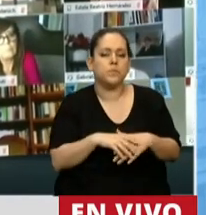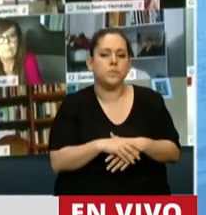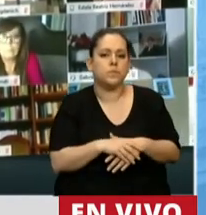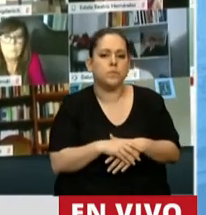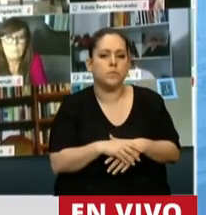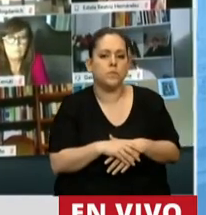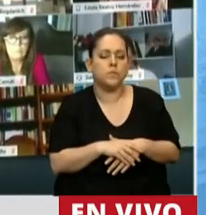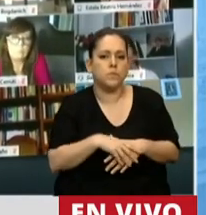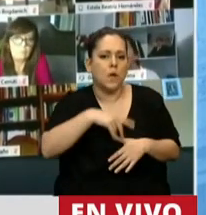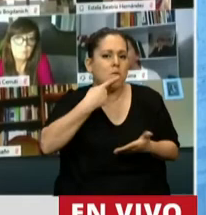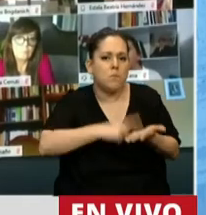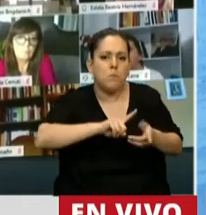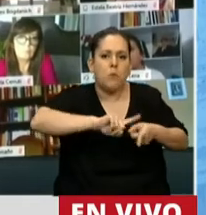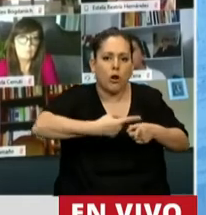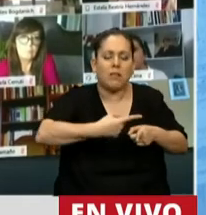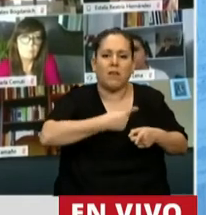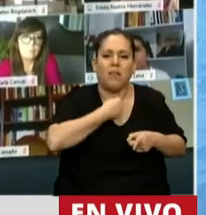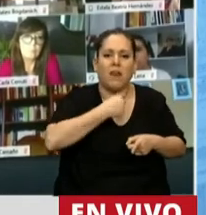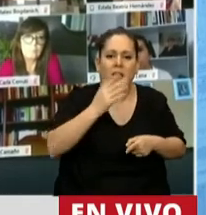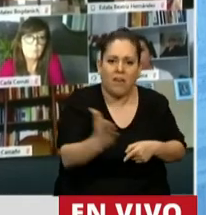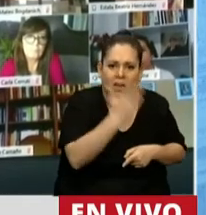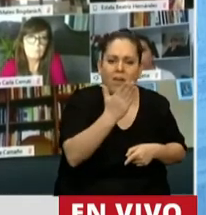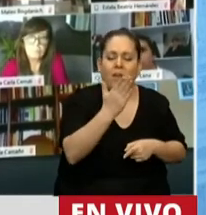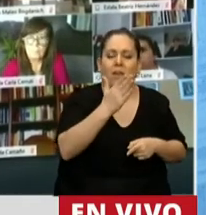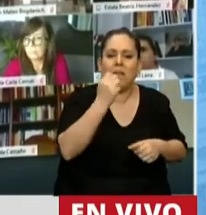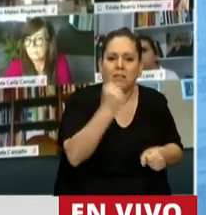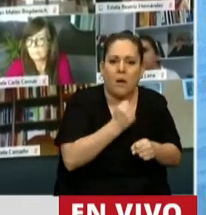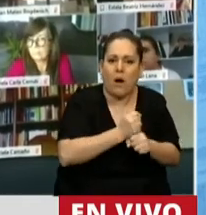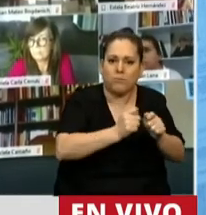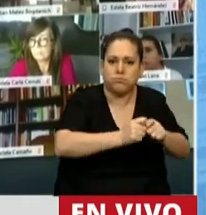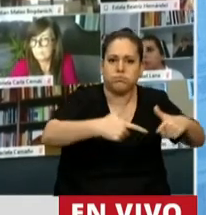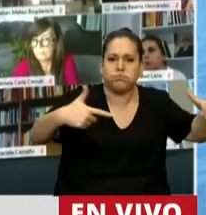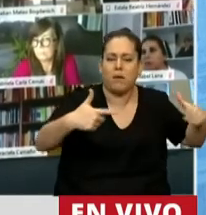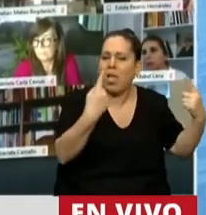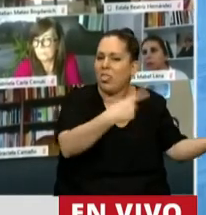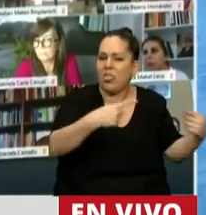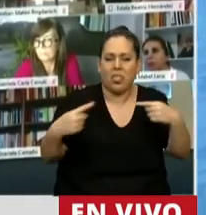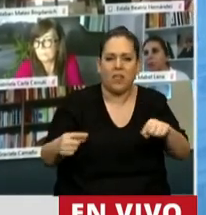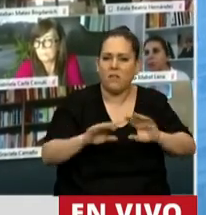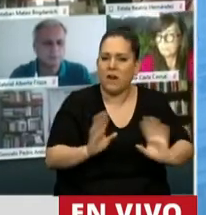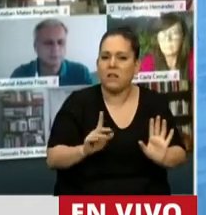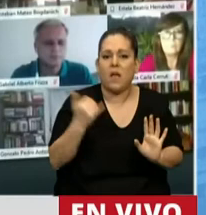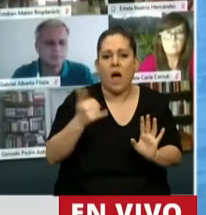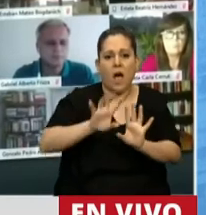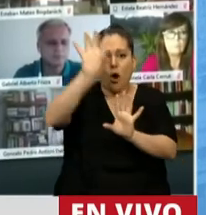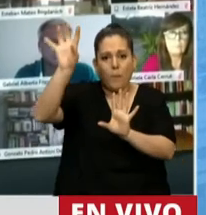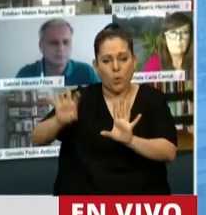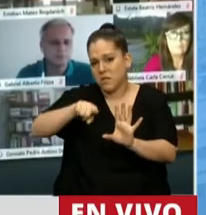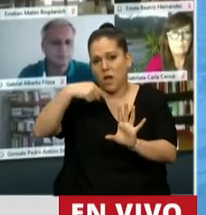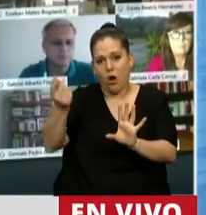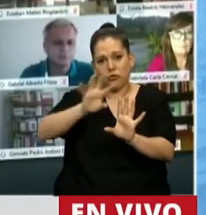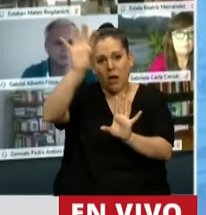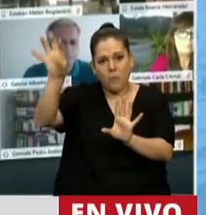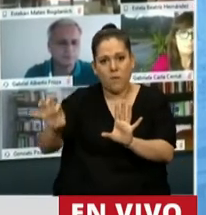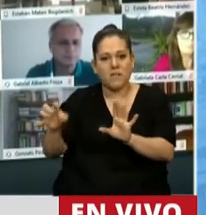que pretenda generar producción y trabajo. Son dos mundos distintos. Y otras provincias no alineadas a ese